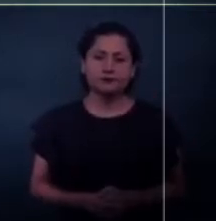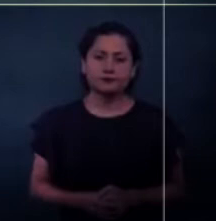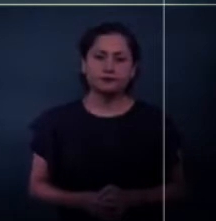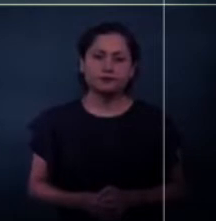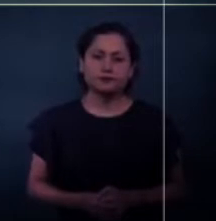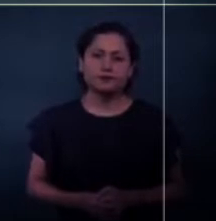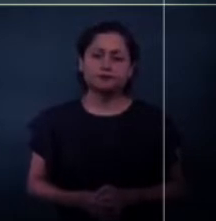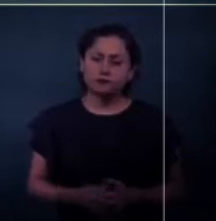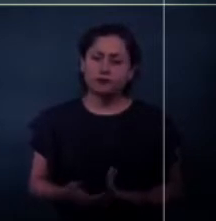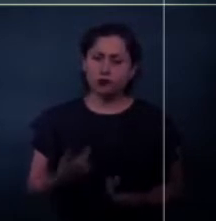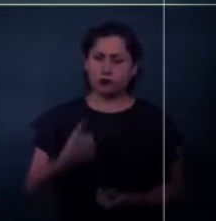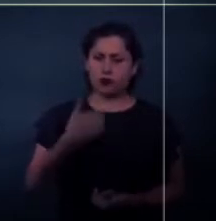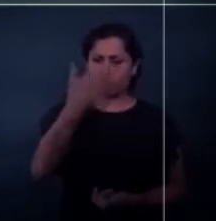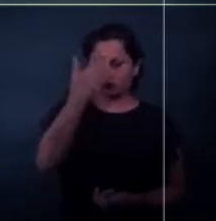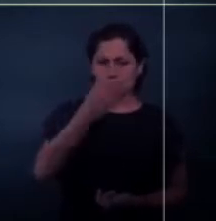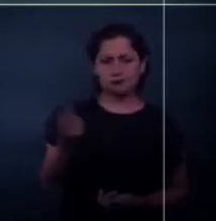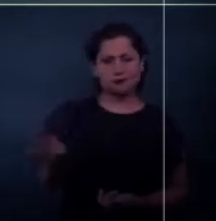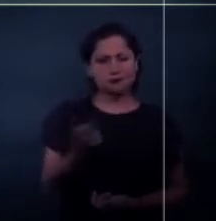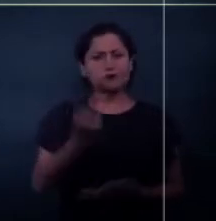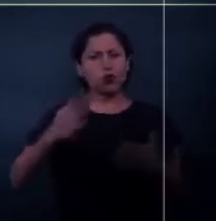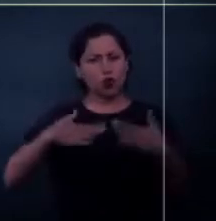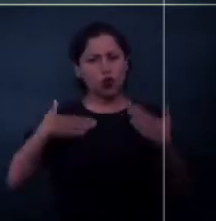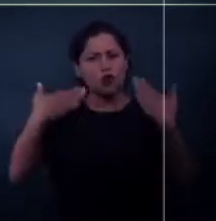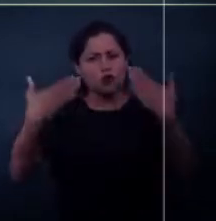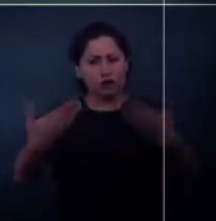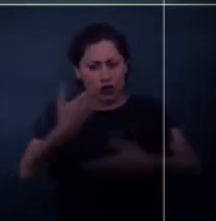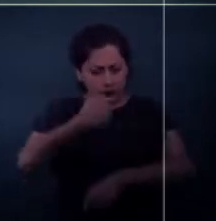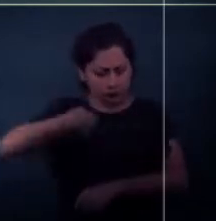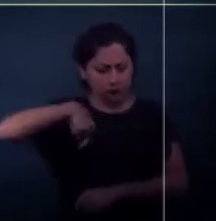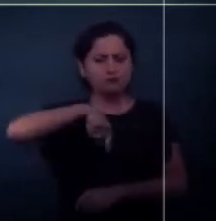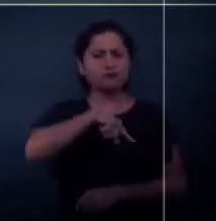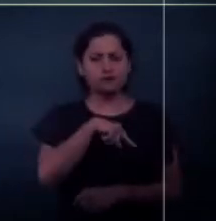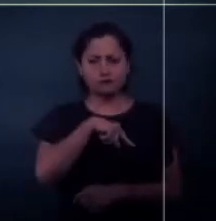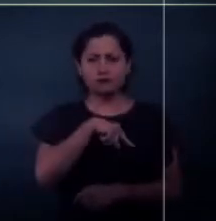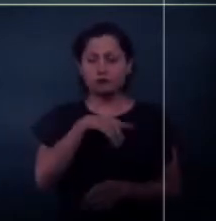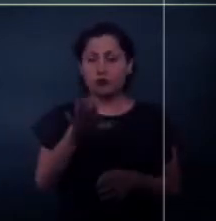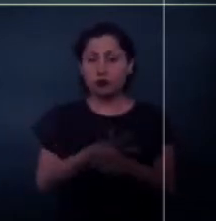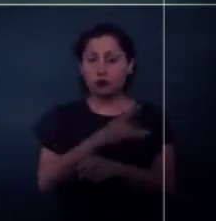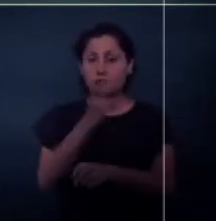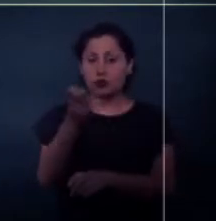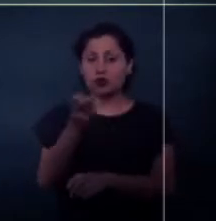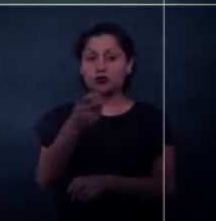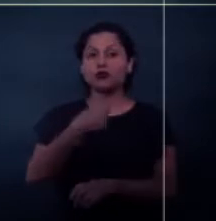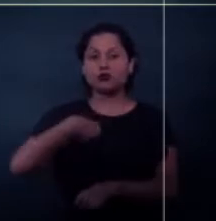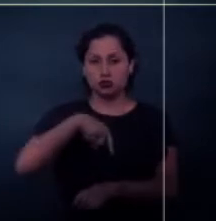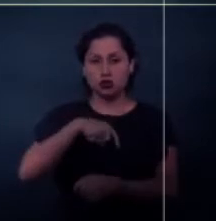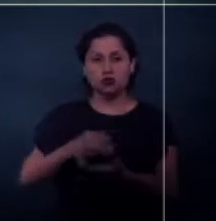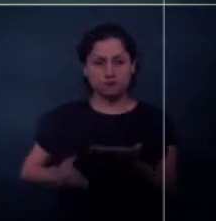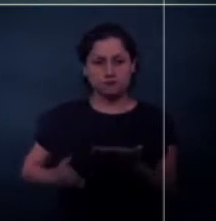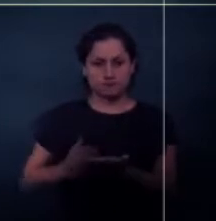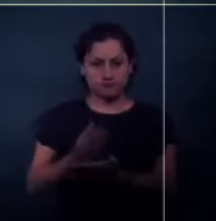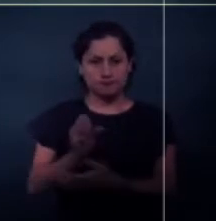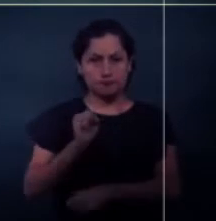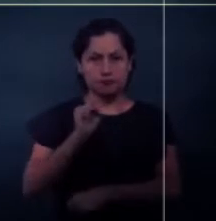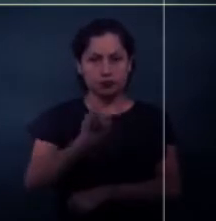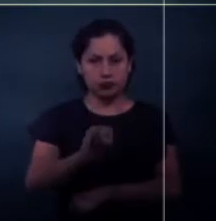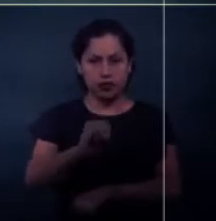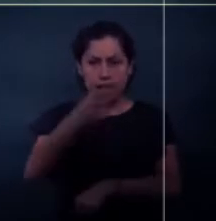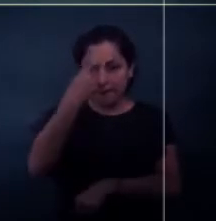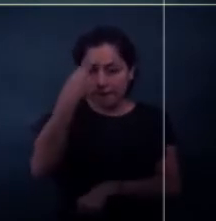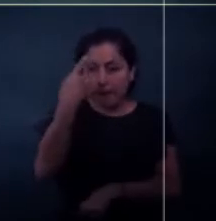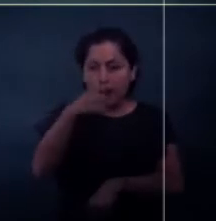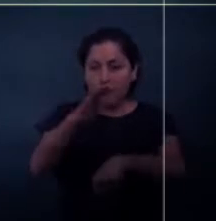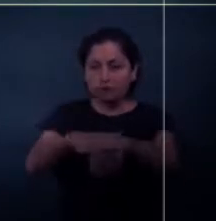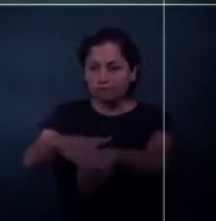confianza. De modo que sí vamos a intervenir como